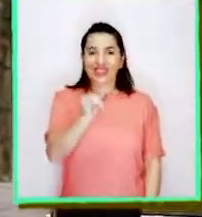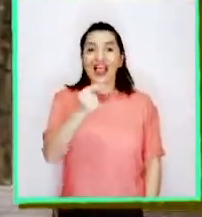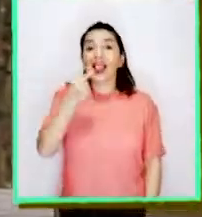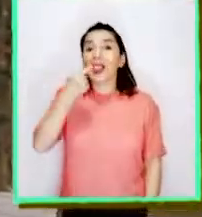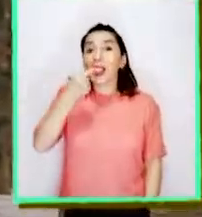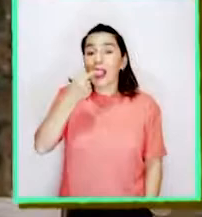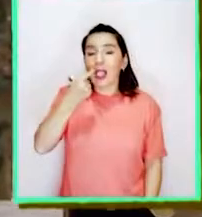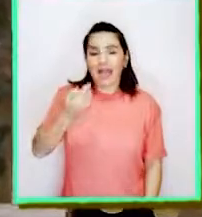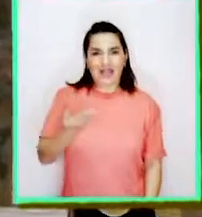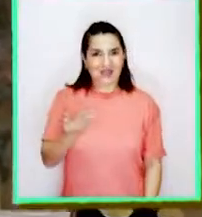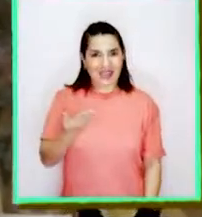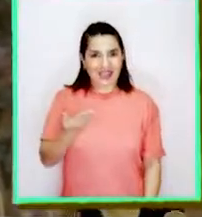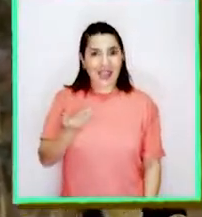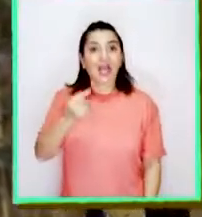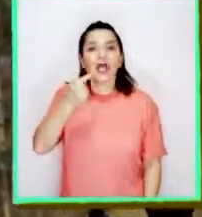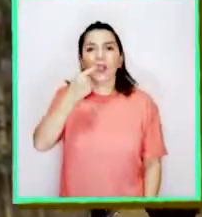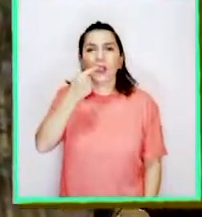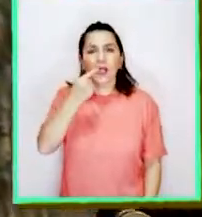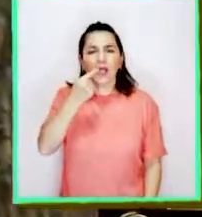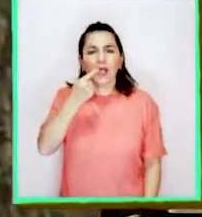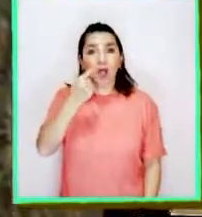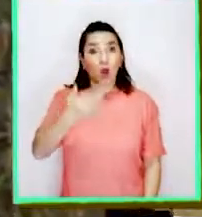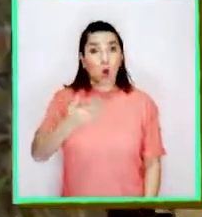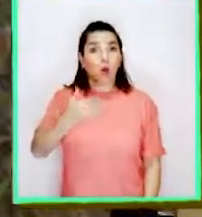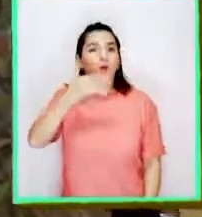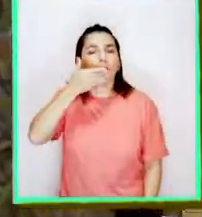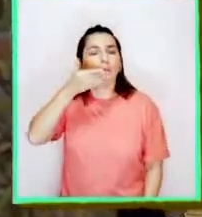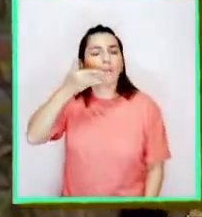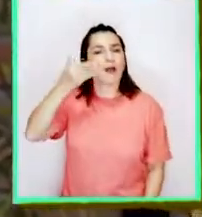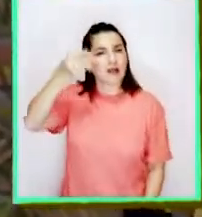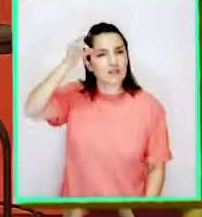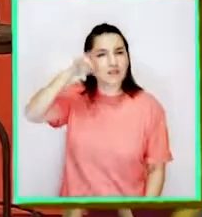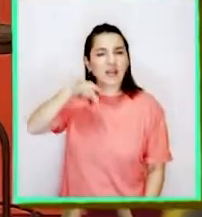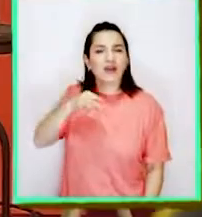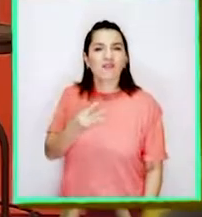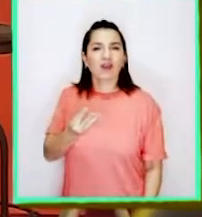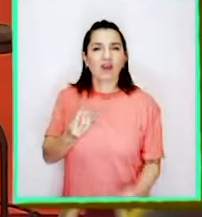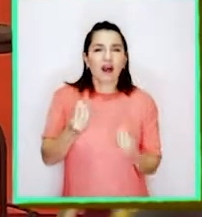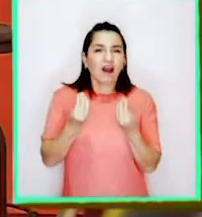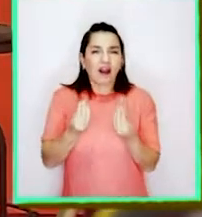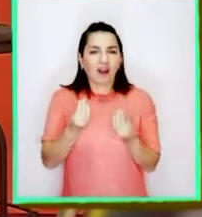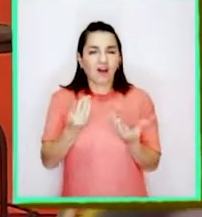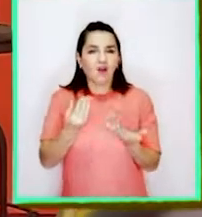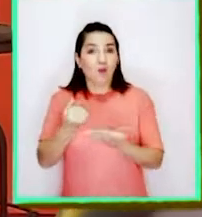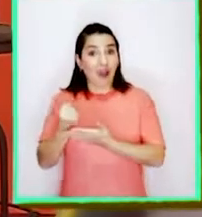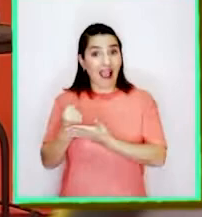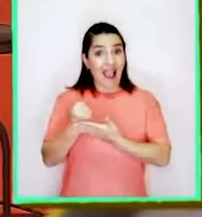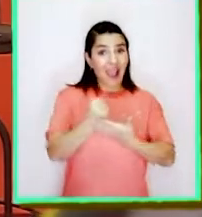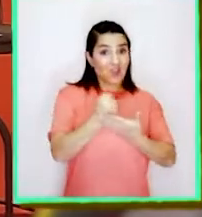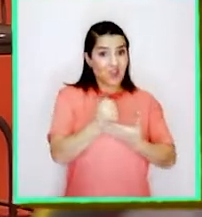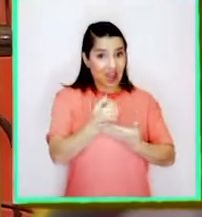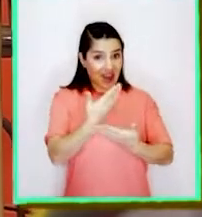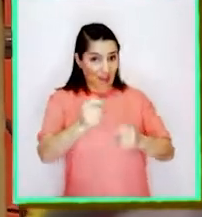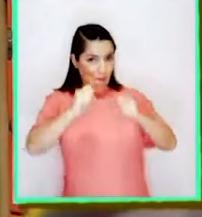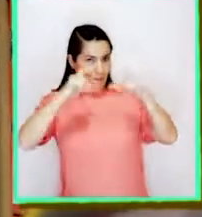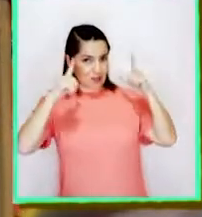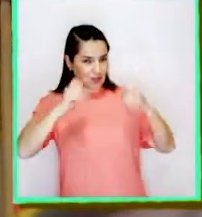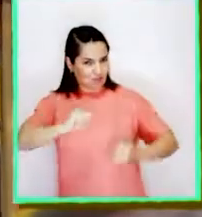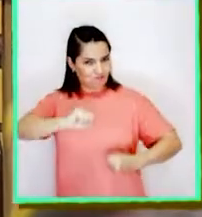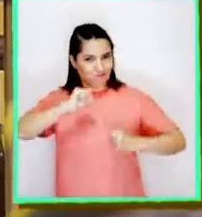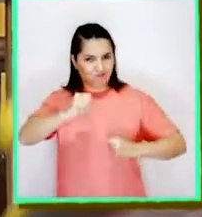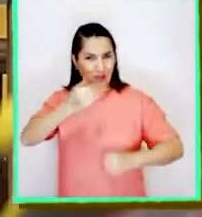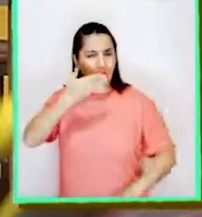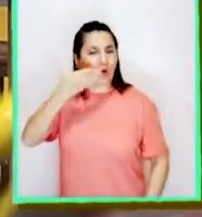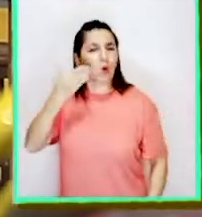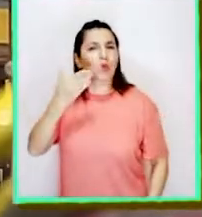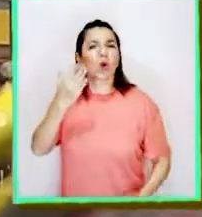¡La lengua! Este es el órgano de nuestro sentido del gusto. ¿Y cómo podríamos ayudar a este personaje a